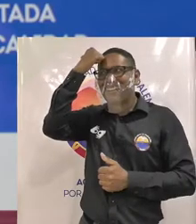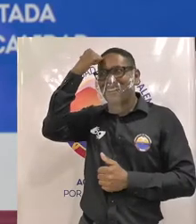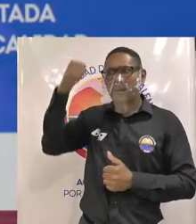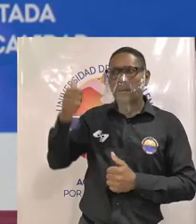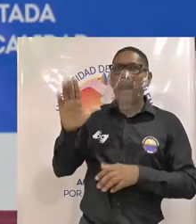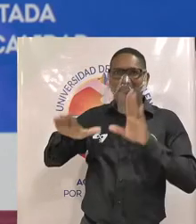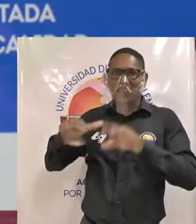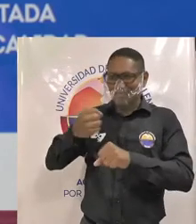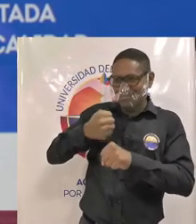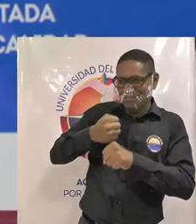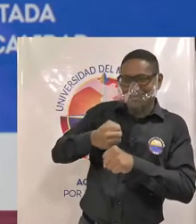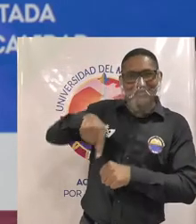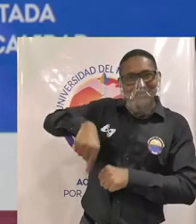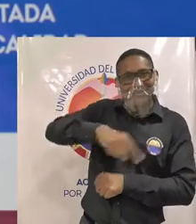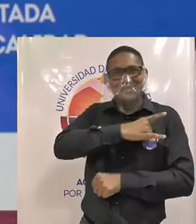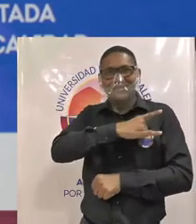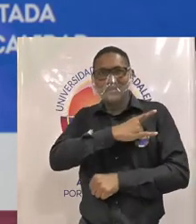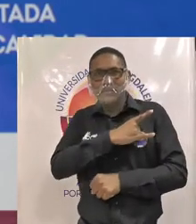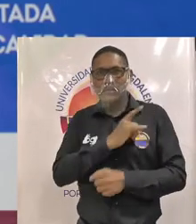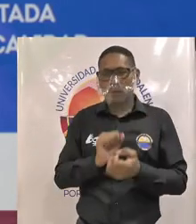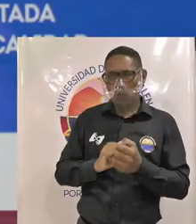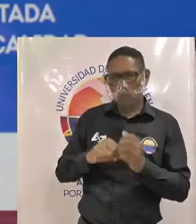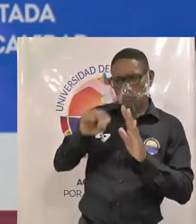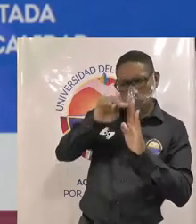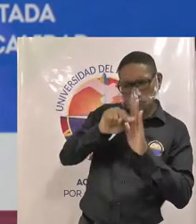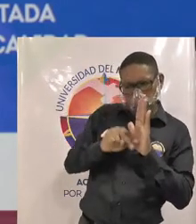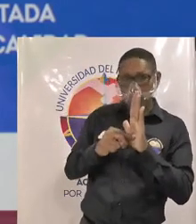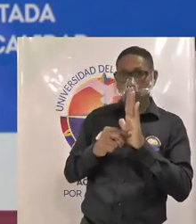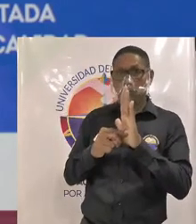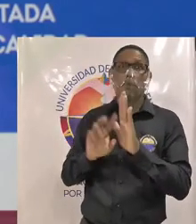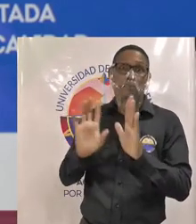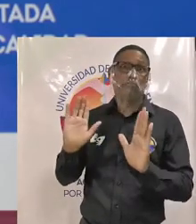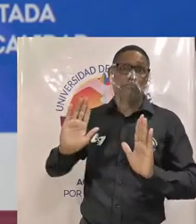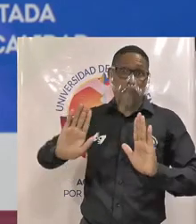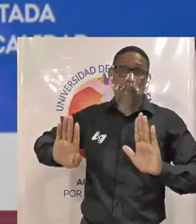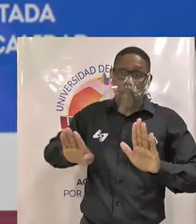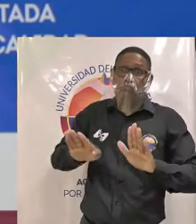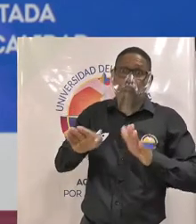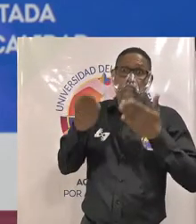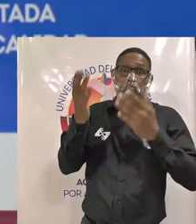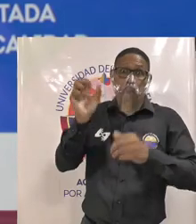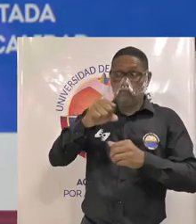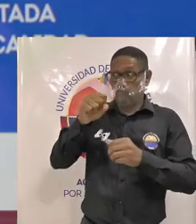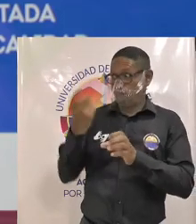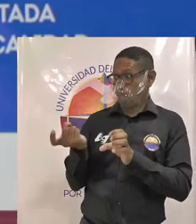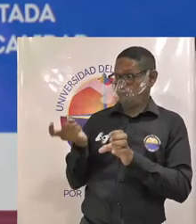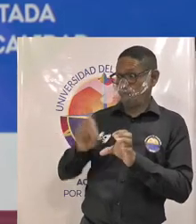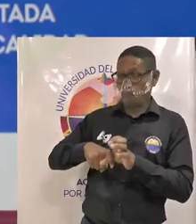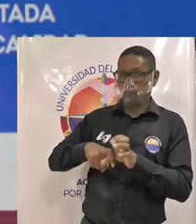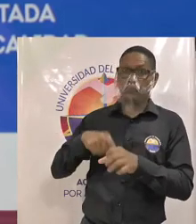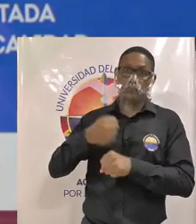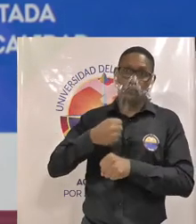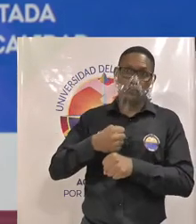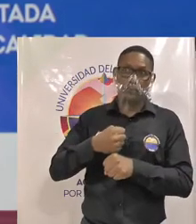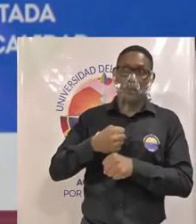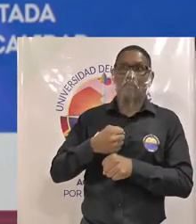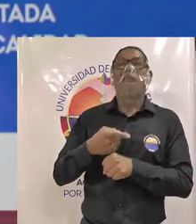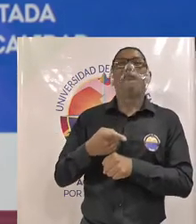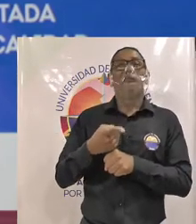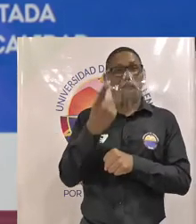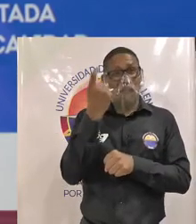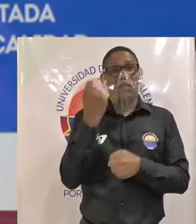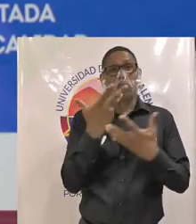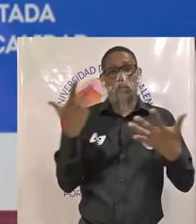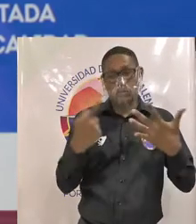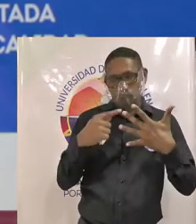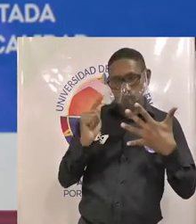ocasionales que si bien reconocemos que se ha mejorado digamos en términos de sus vinculaciones todavía falta si hay